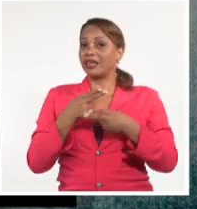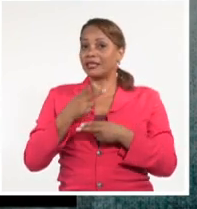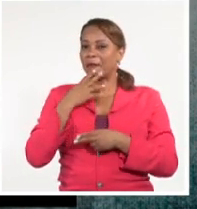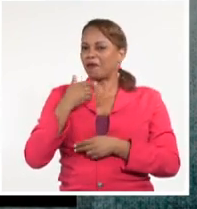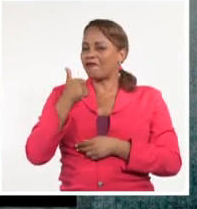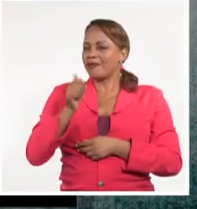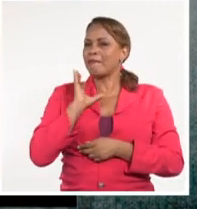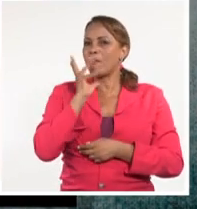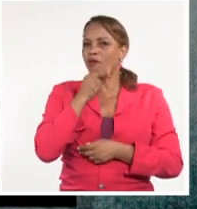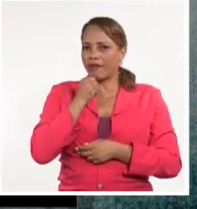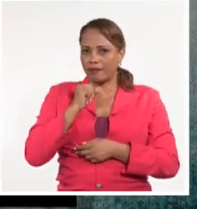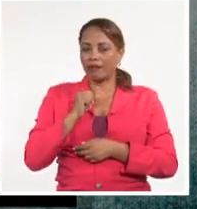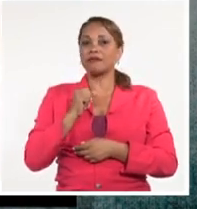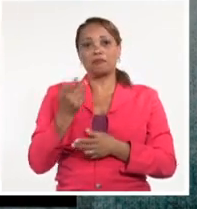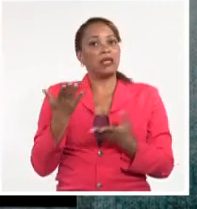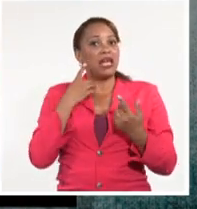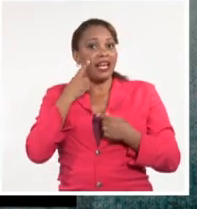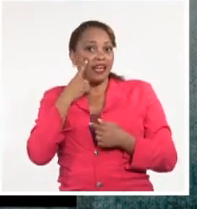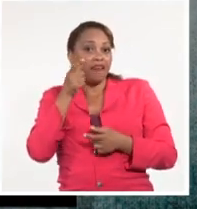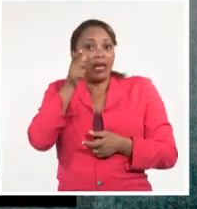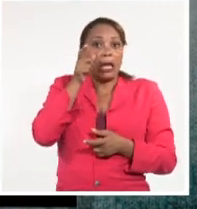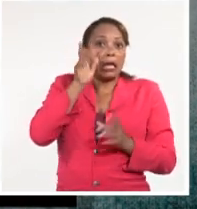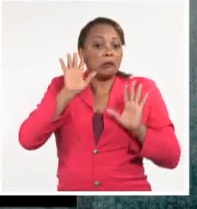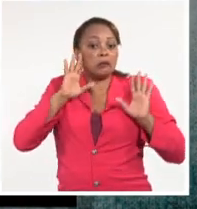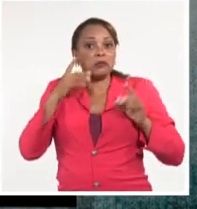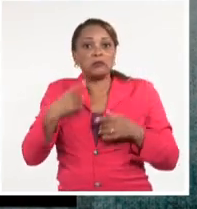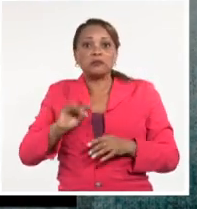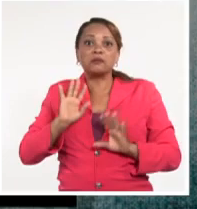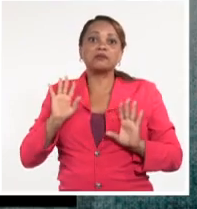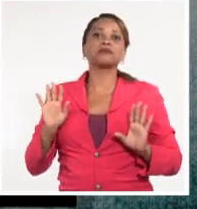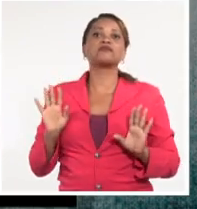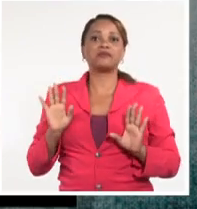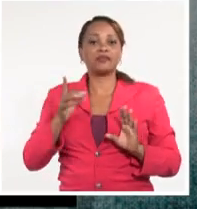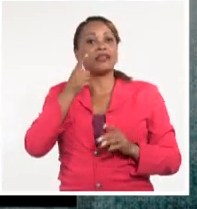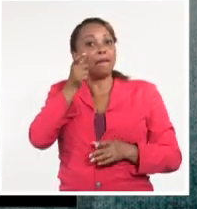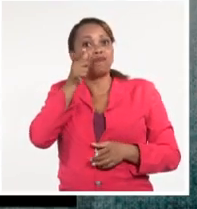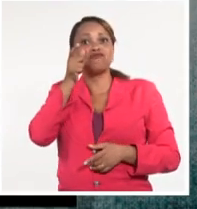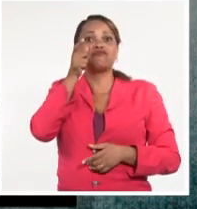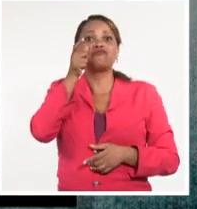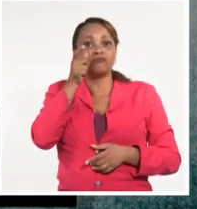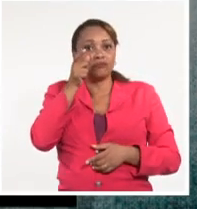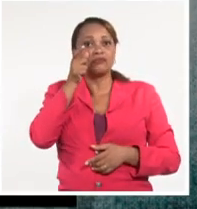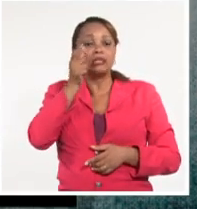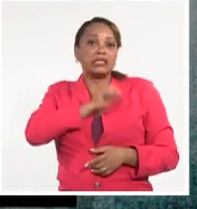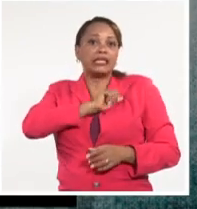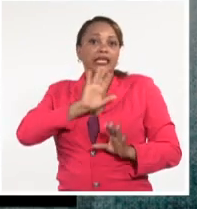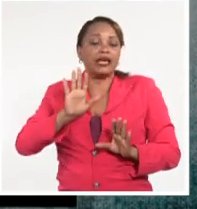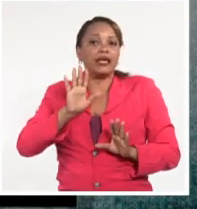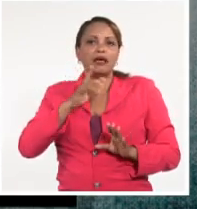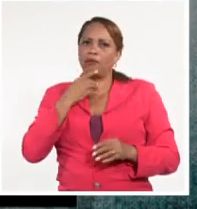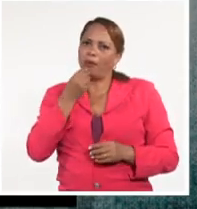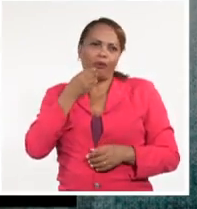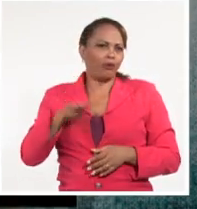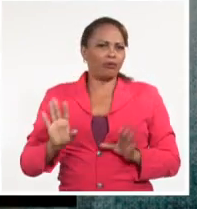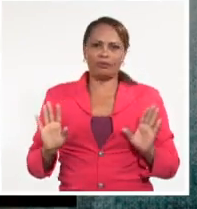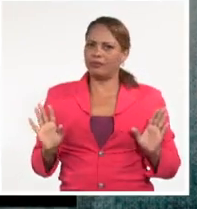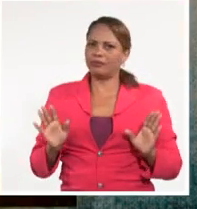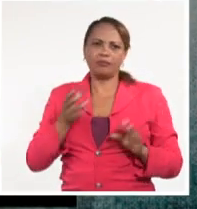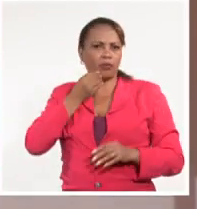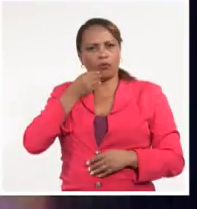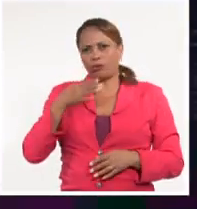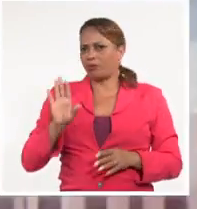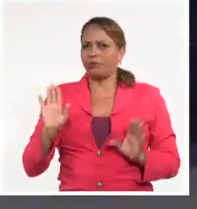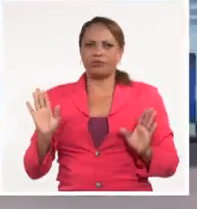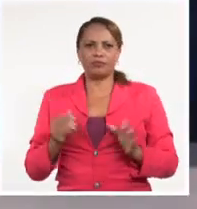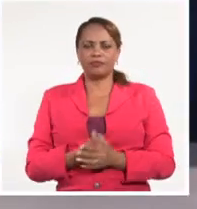bien bonita. Bueno, que velen, no sé. Que estén pendientes. Si quieren. Pero eso es por gusto, yo. Por gusto.